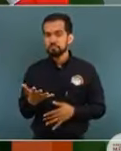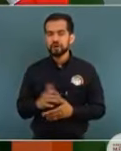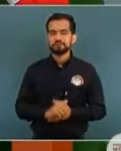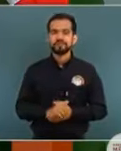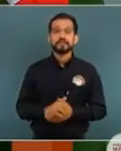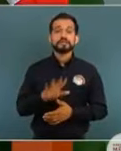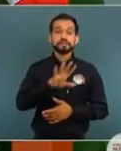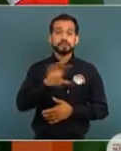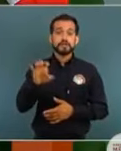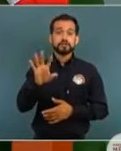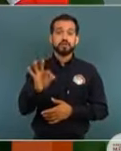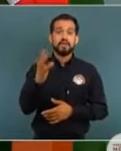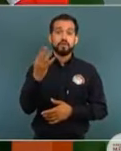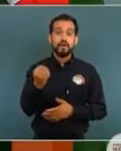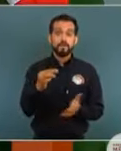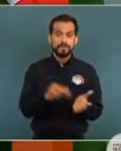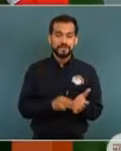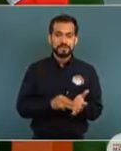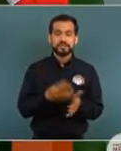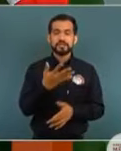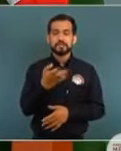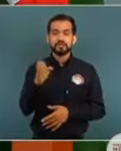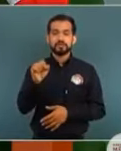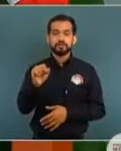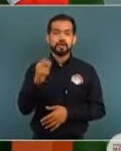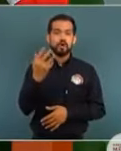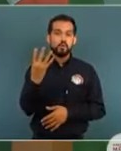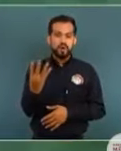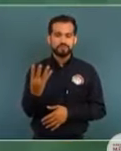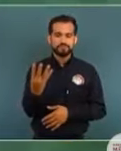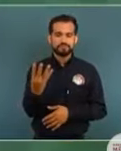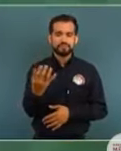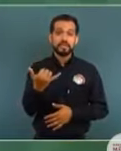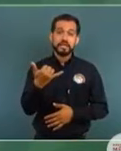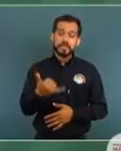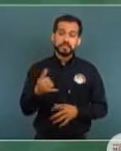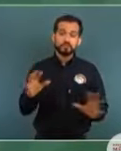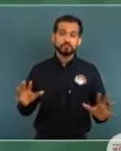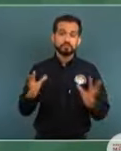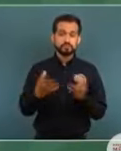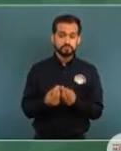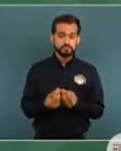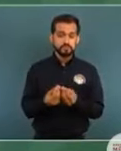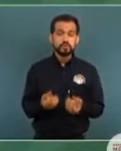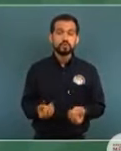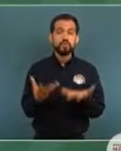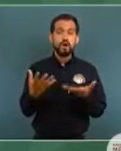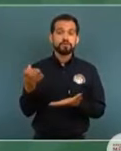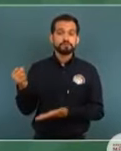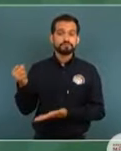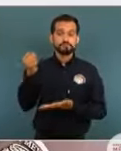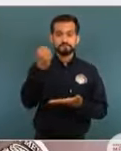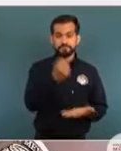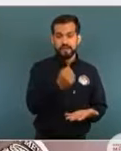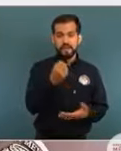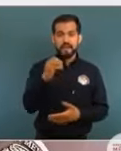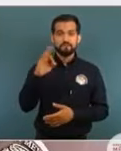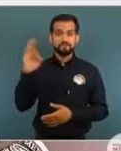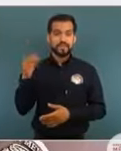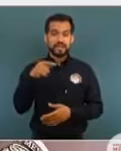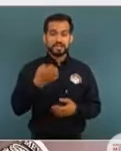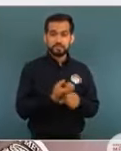549.564 y el total de recursos que llegan